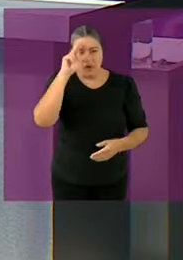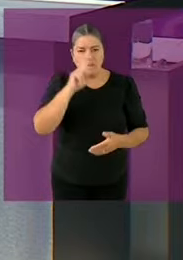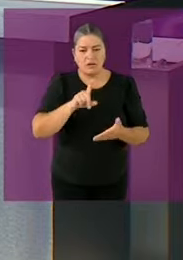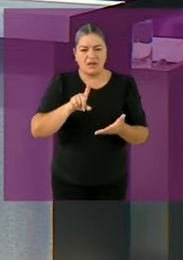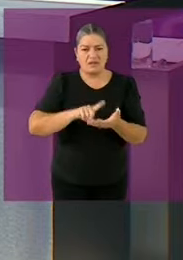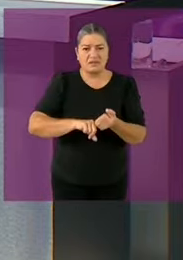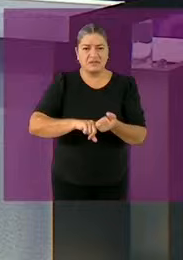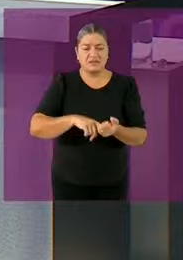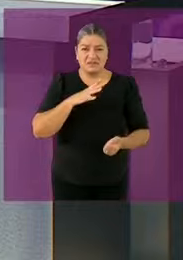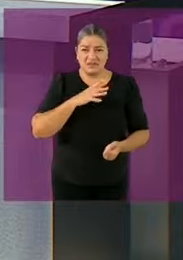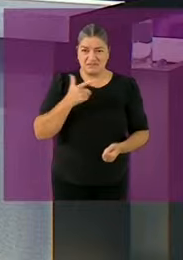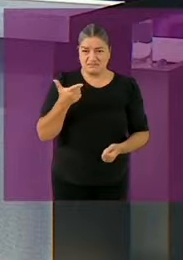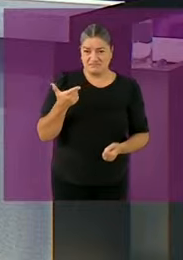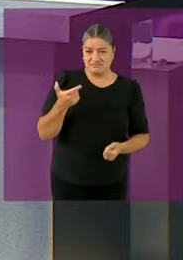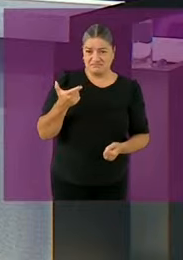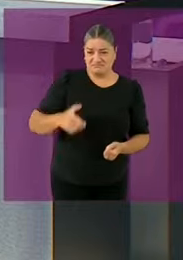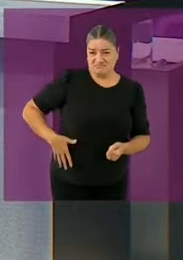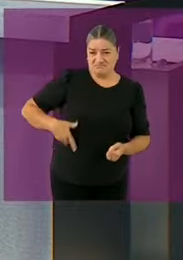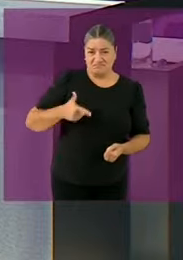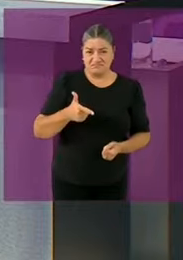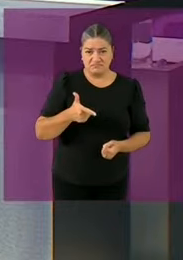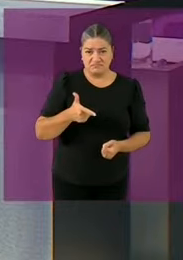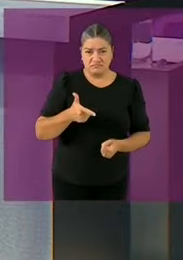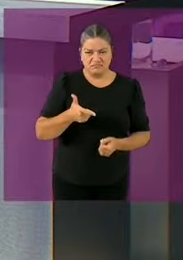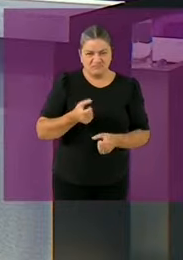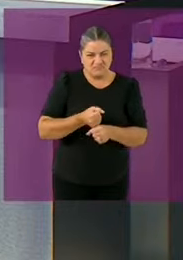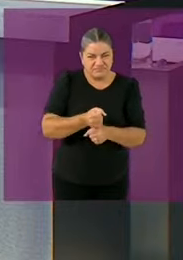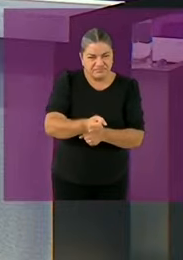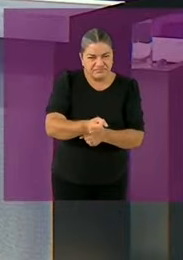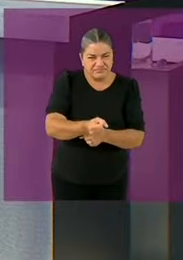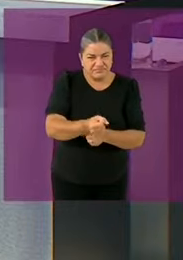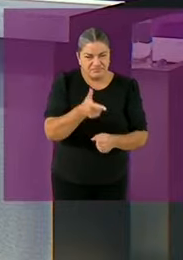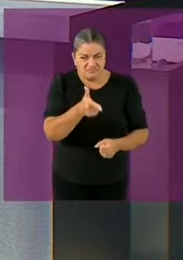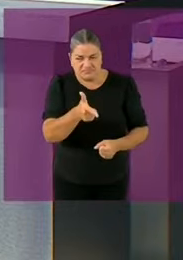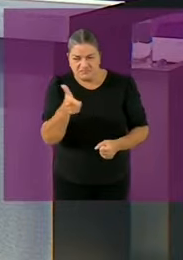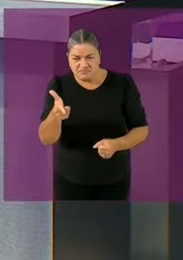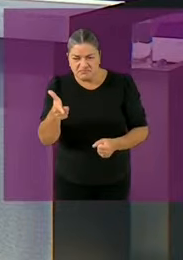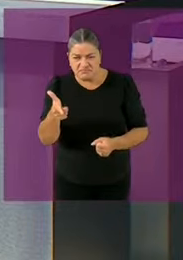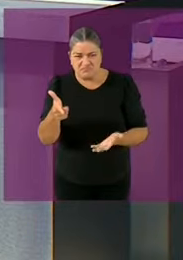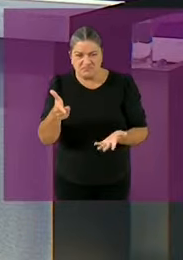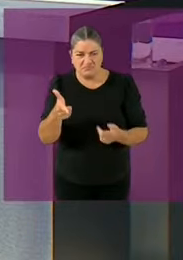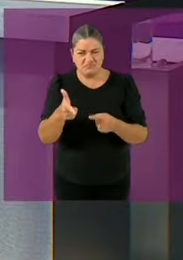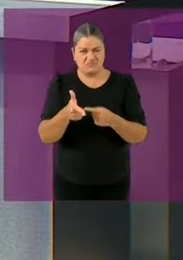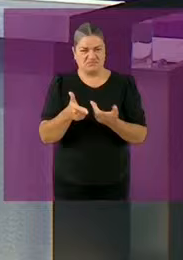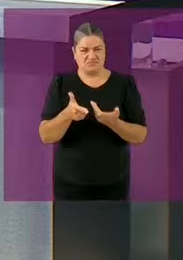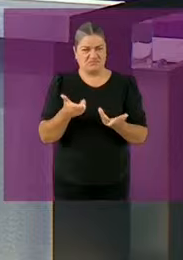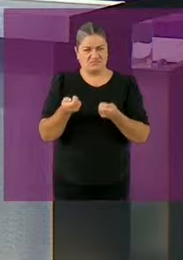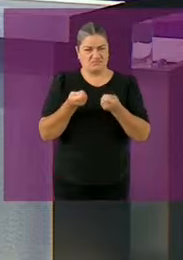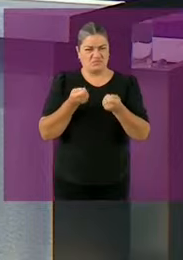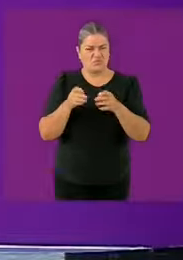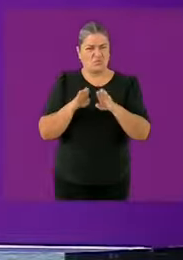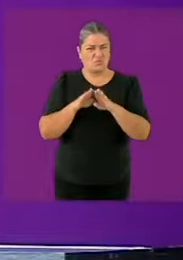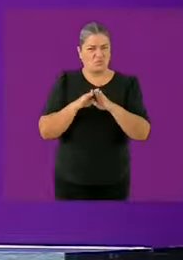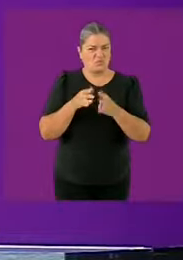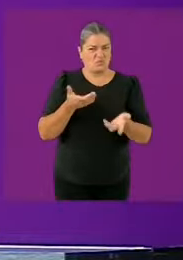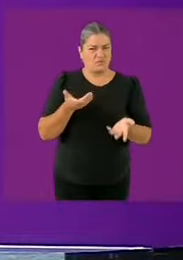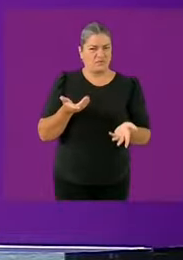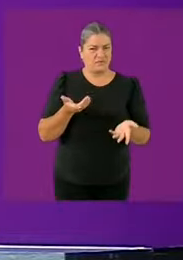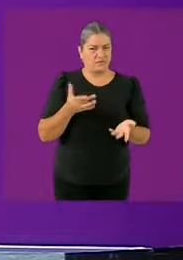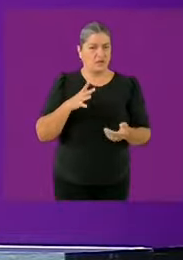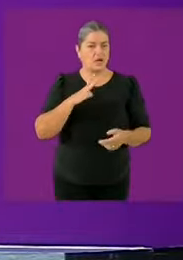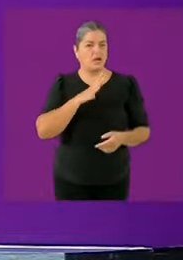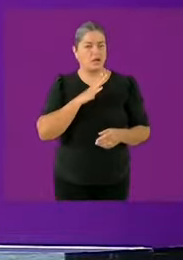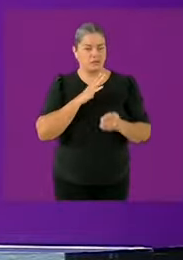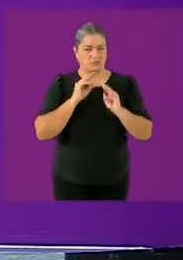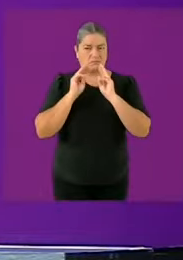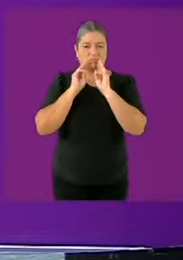que hablan de qué va a hacerse con las armas de fuego cómo piensan controlarlas porque no es solamente la violencia entre los grupos criminales es que las